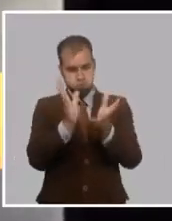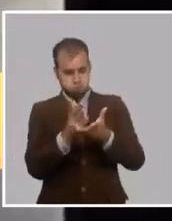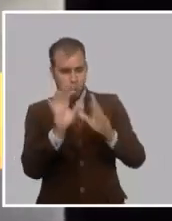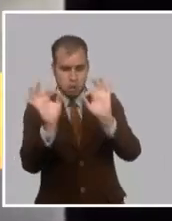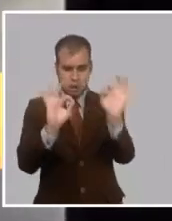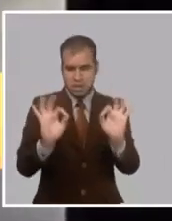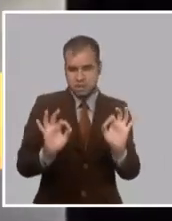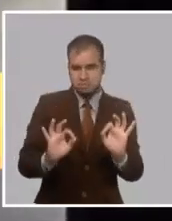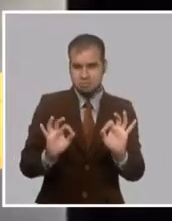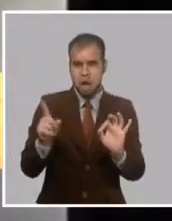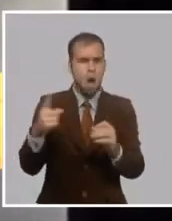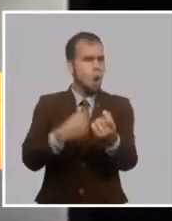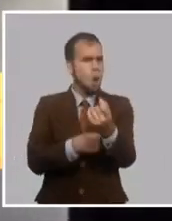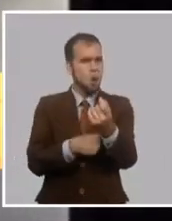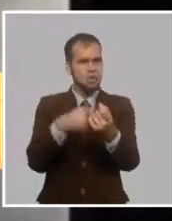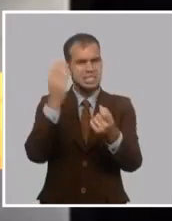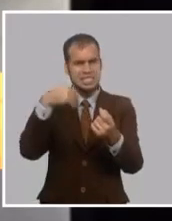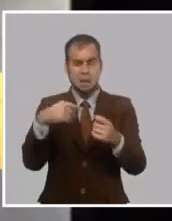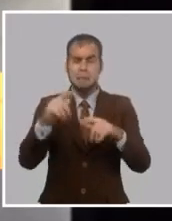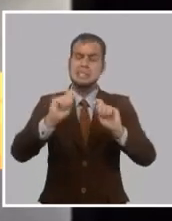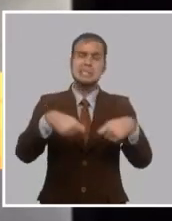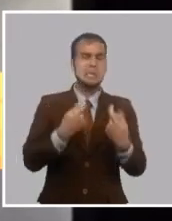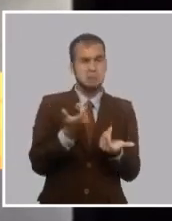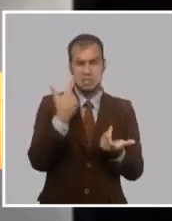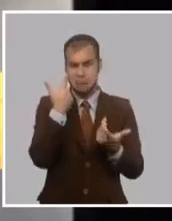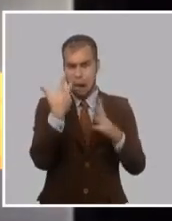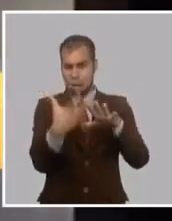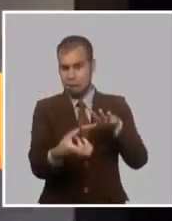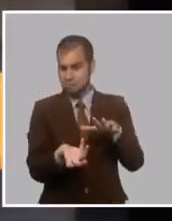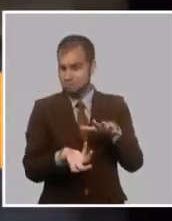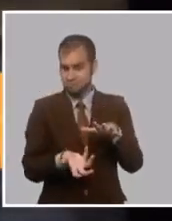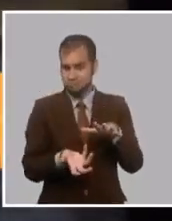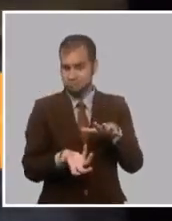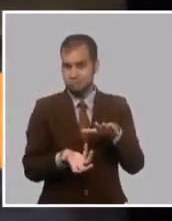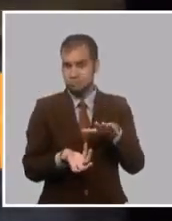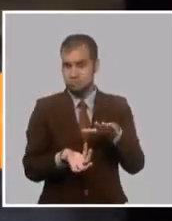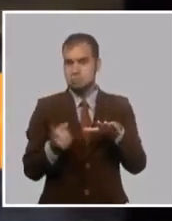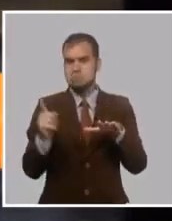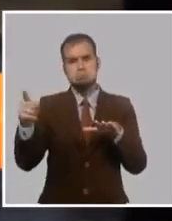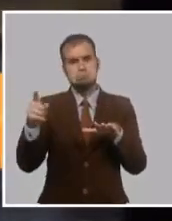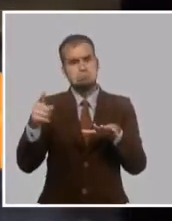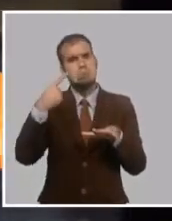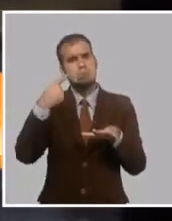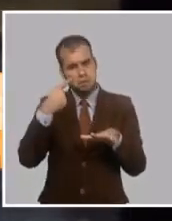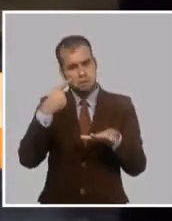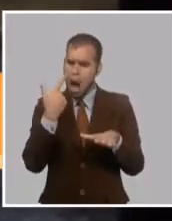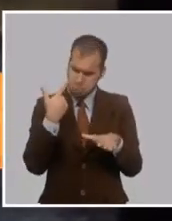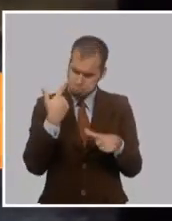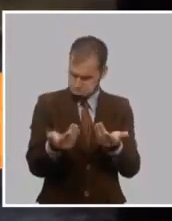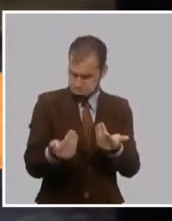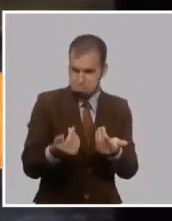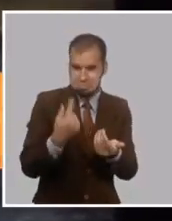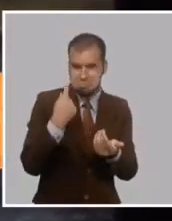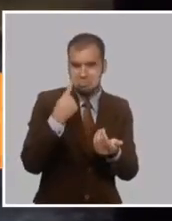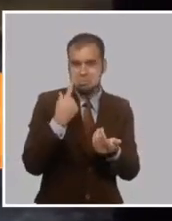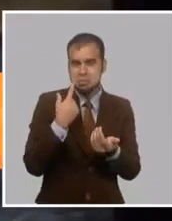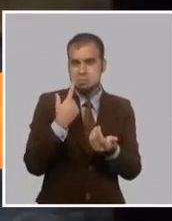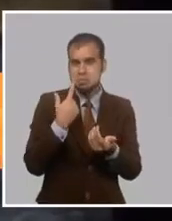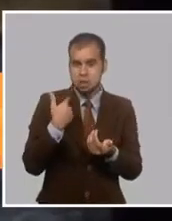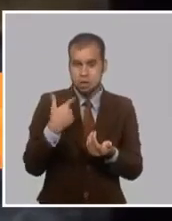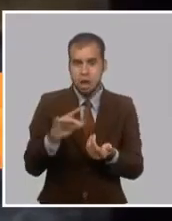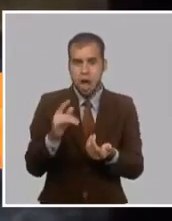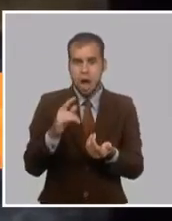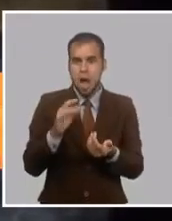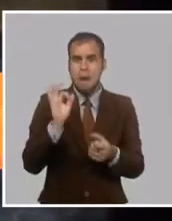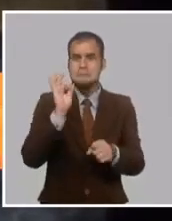zapatos, como de costumbre, estaban descuidados y contenían polvo, se agachó y cuando, sin que pudiera yo impedirlo, me